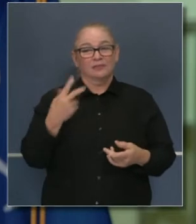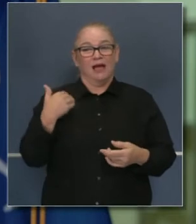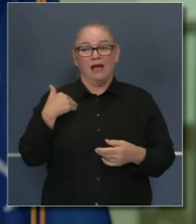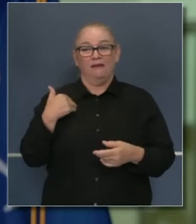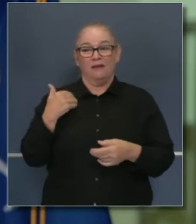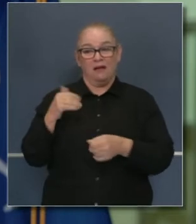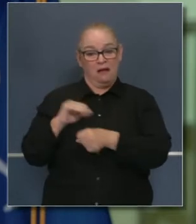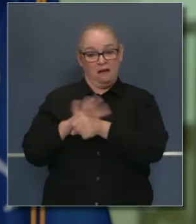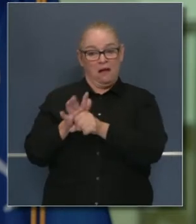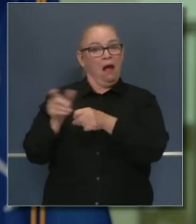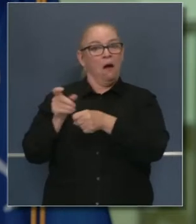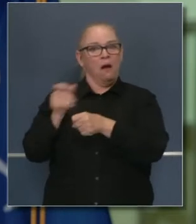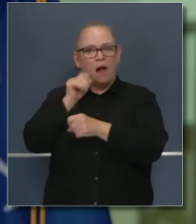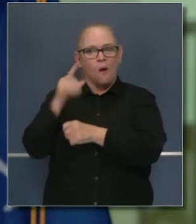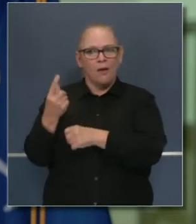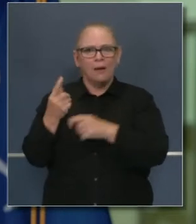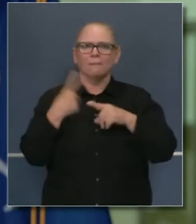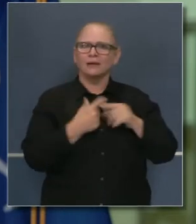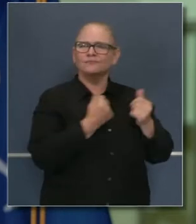California.